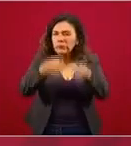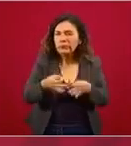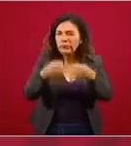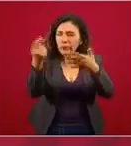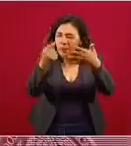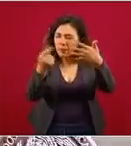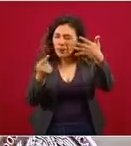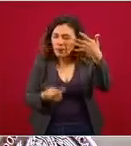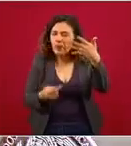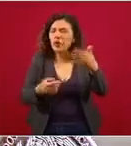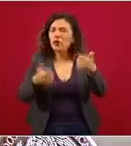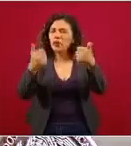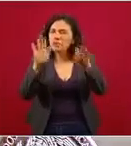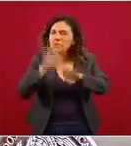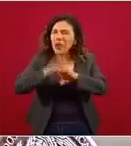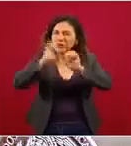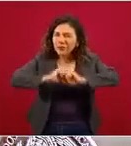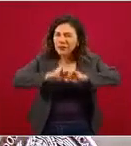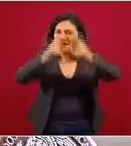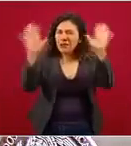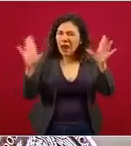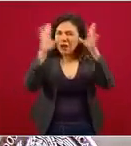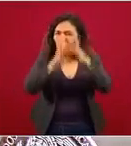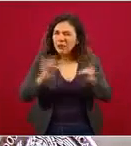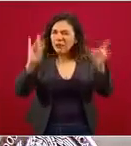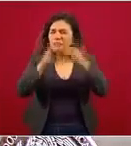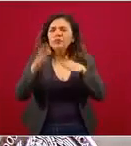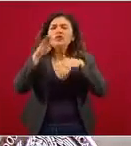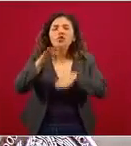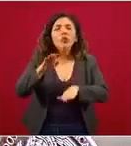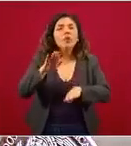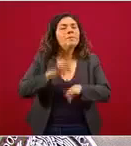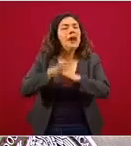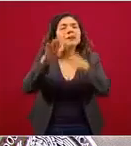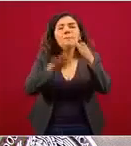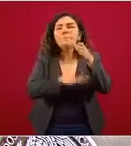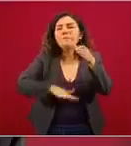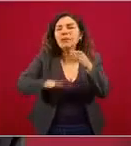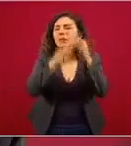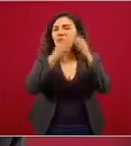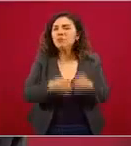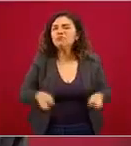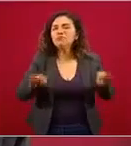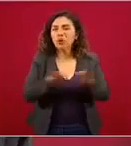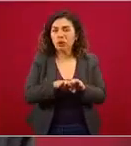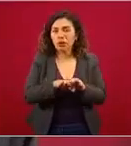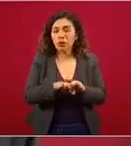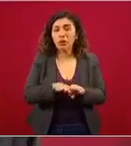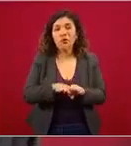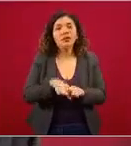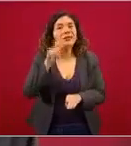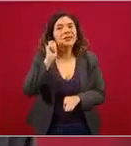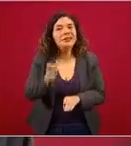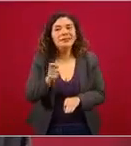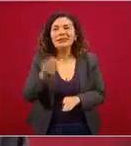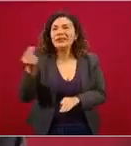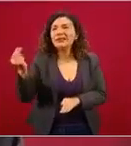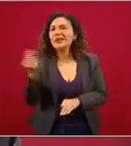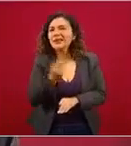a detalle, sobre lo básico, lo prioritario.